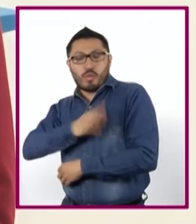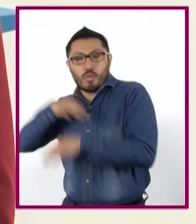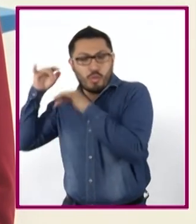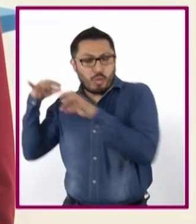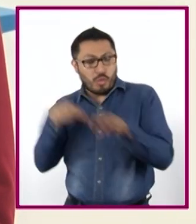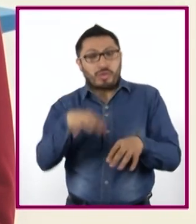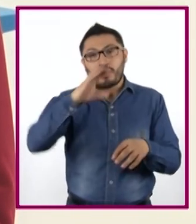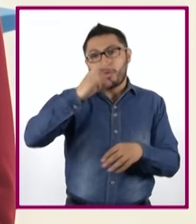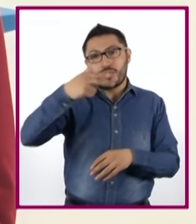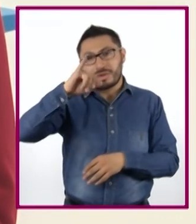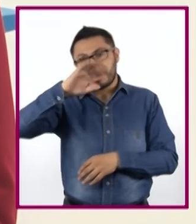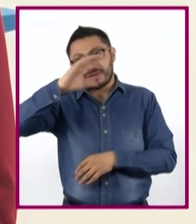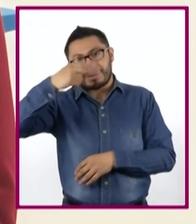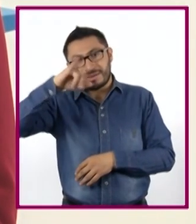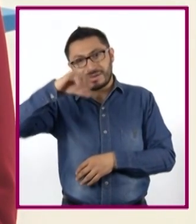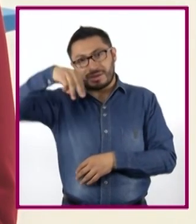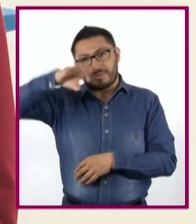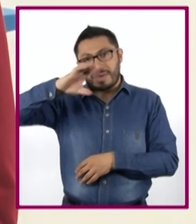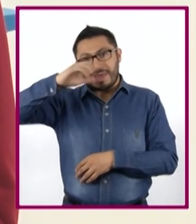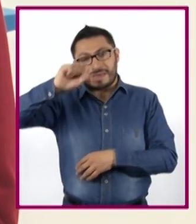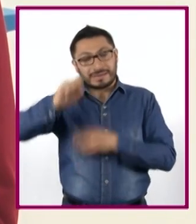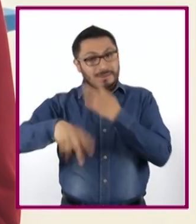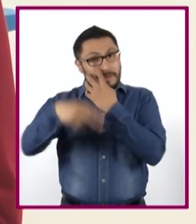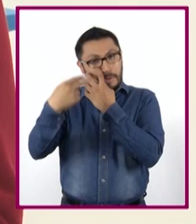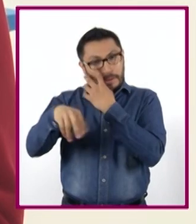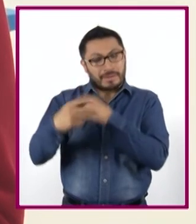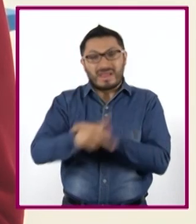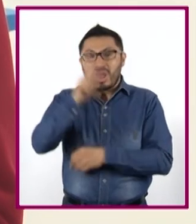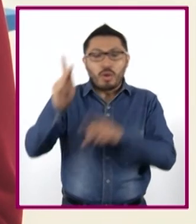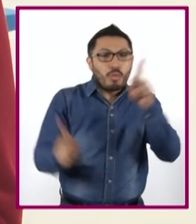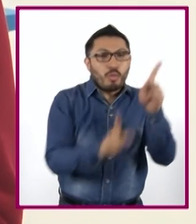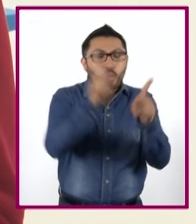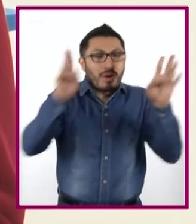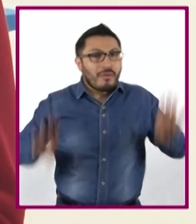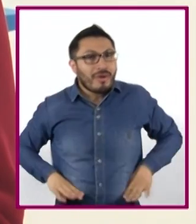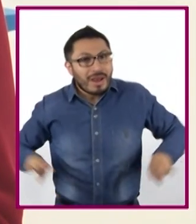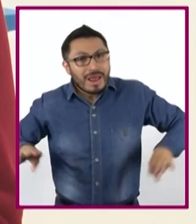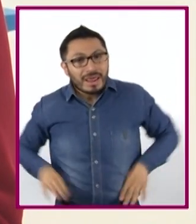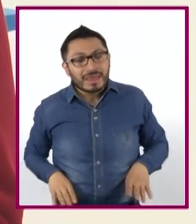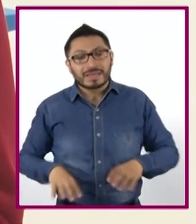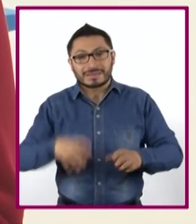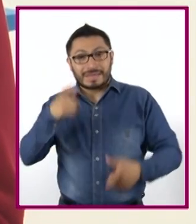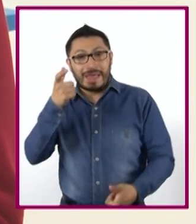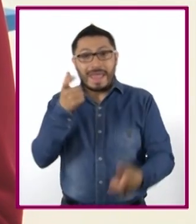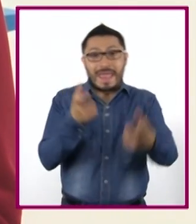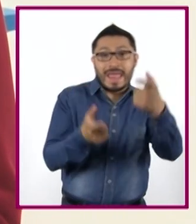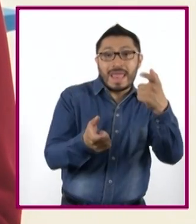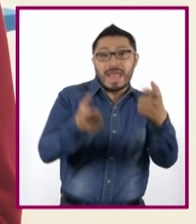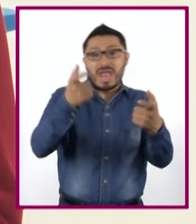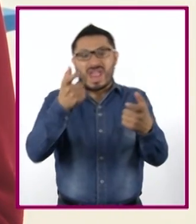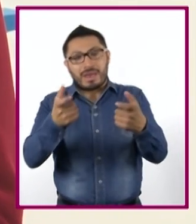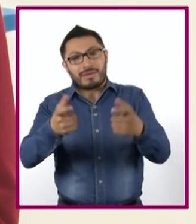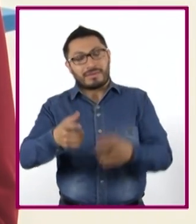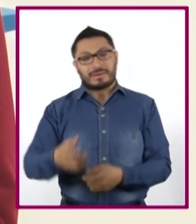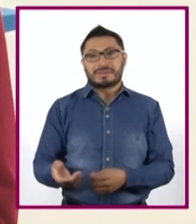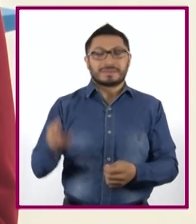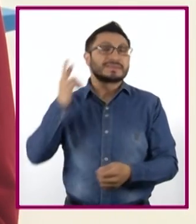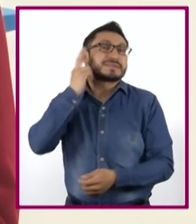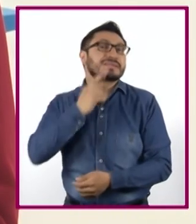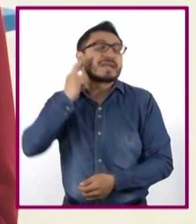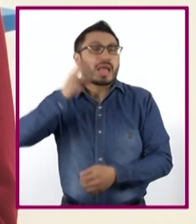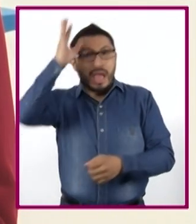Este término designaba pueblos de características económicas, étnicas y